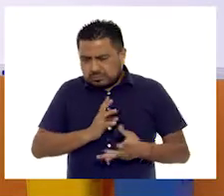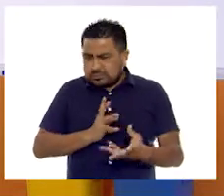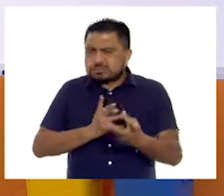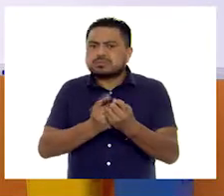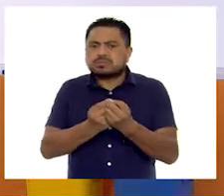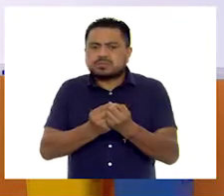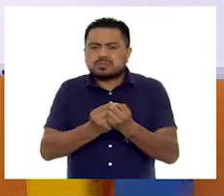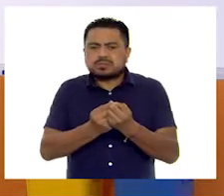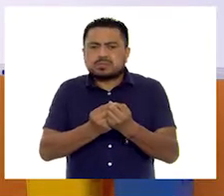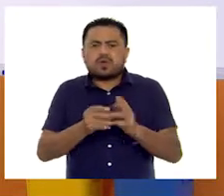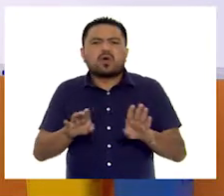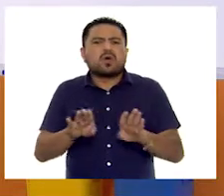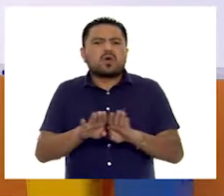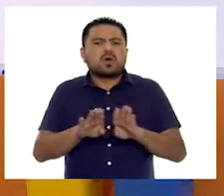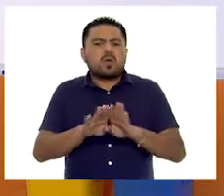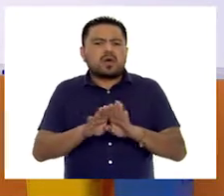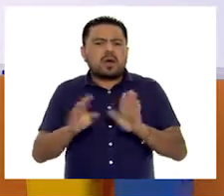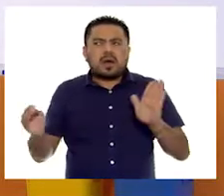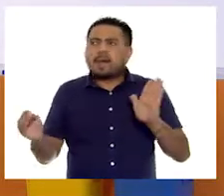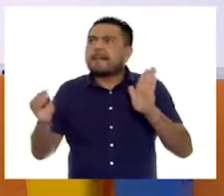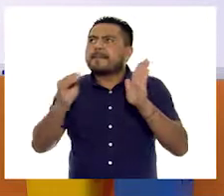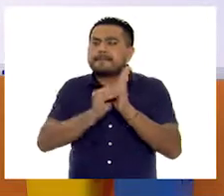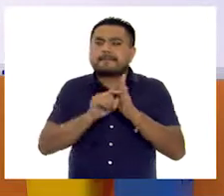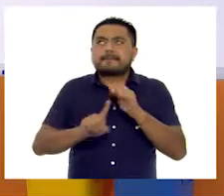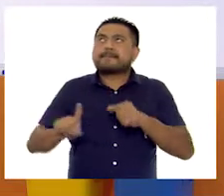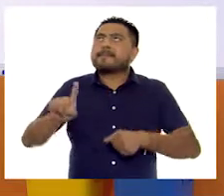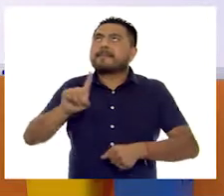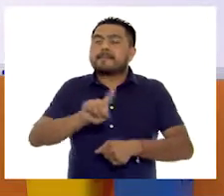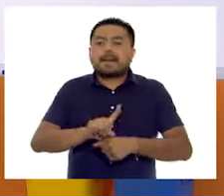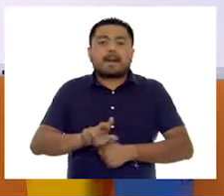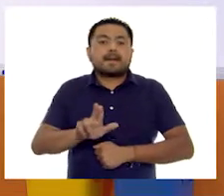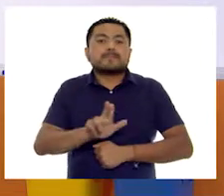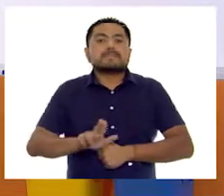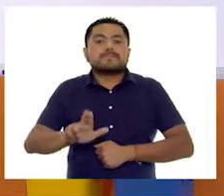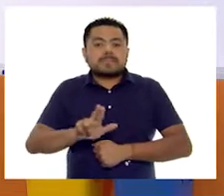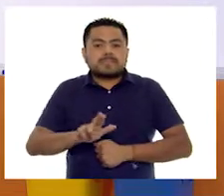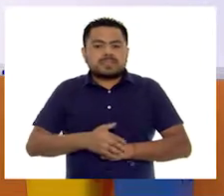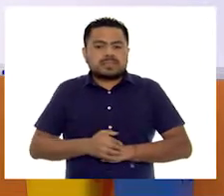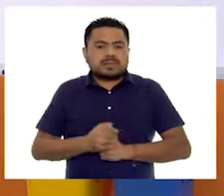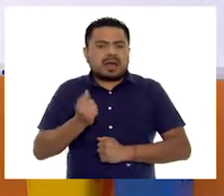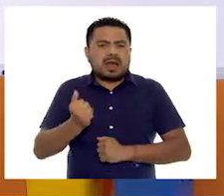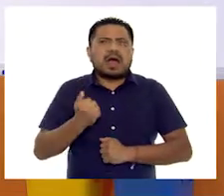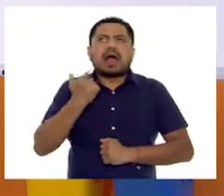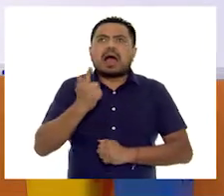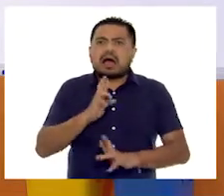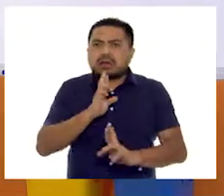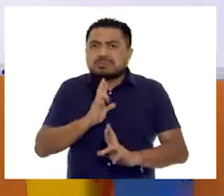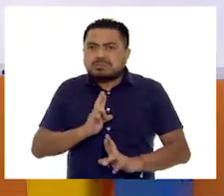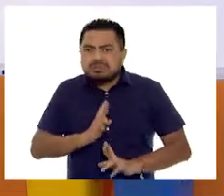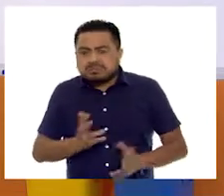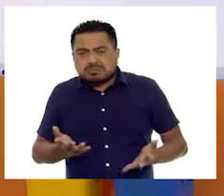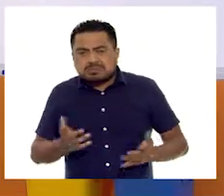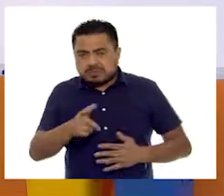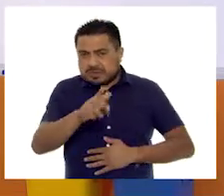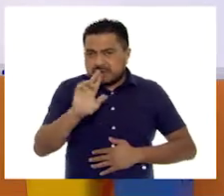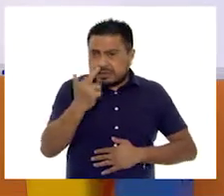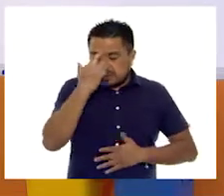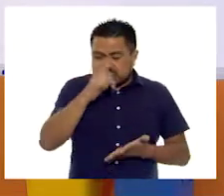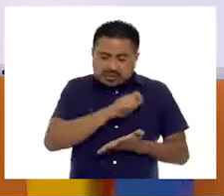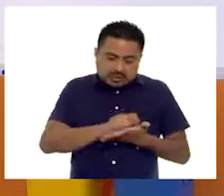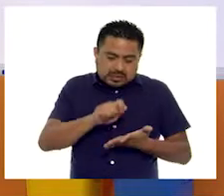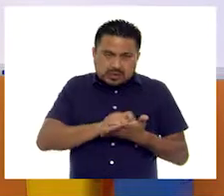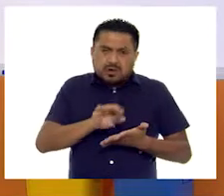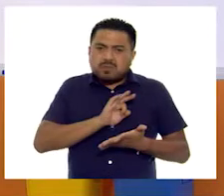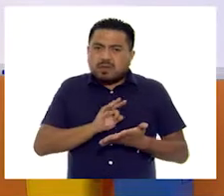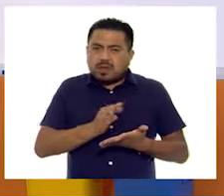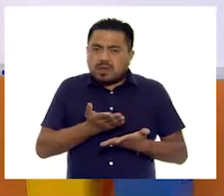nosotros, ¿cómo les quedó el día martes? ¿Alguien tiene una respuesta? Recuerda escribirla para que